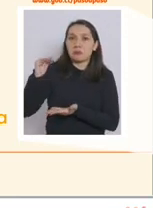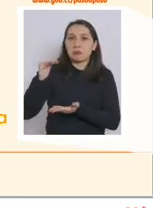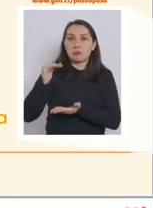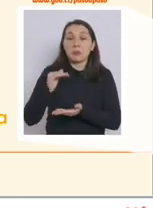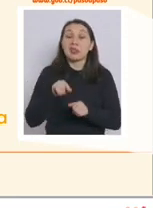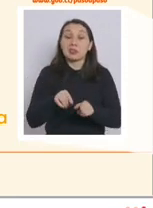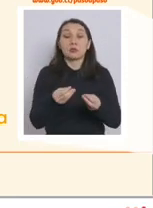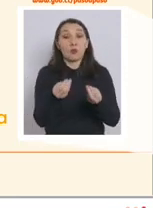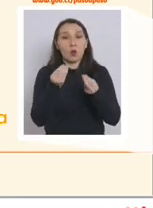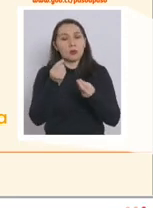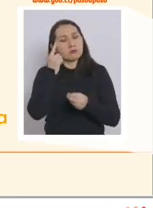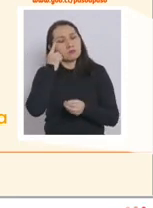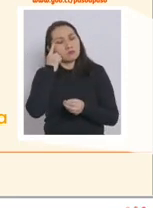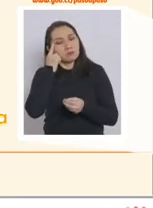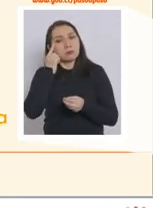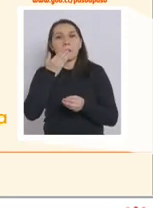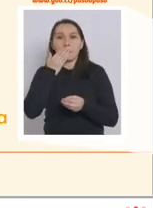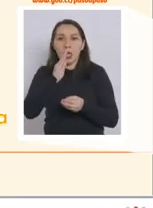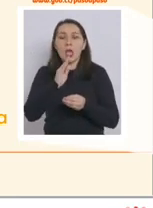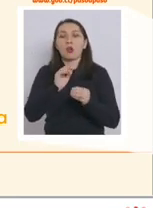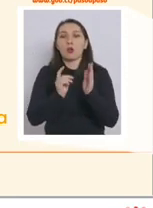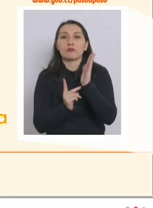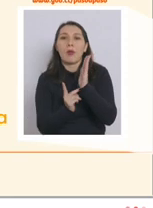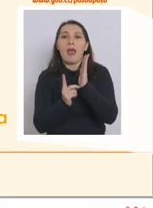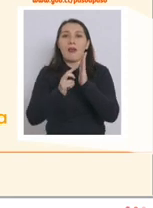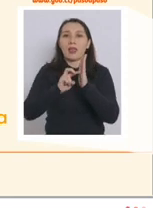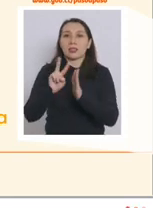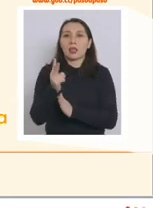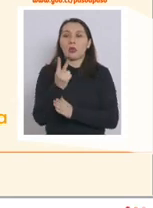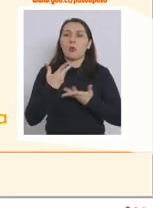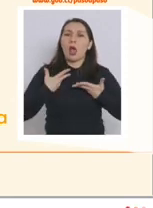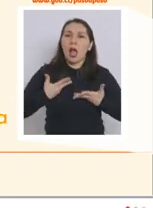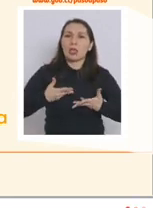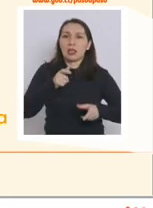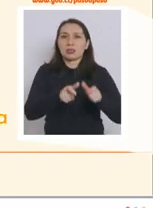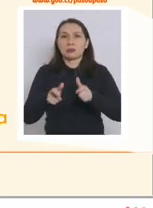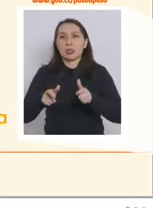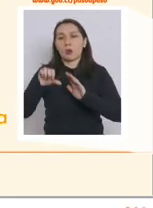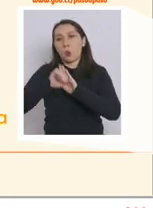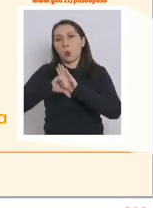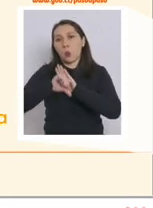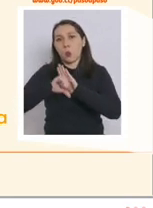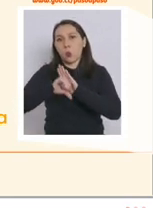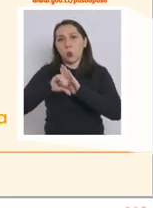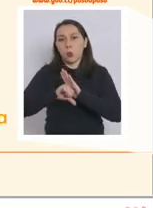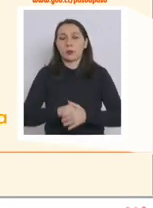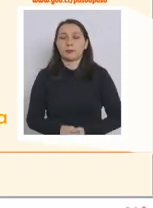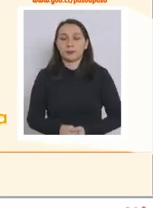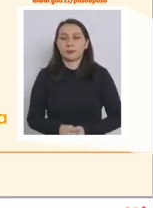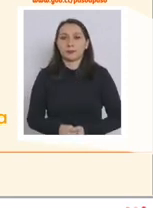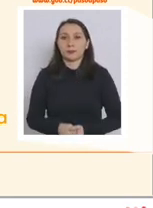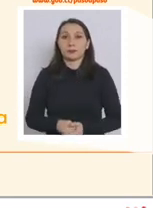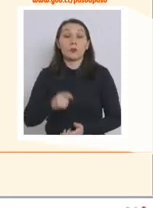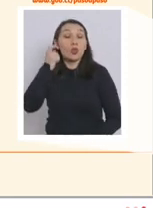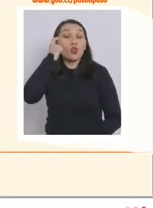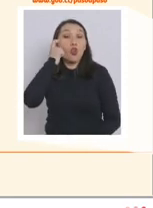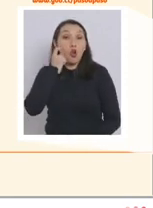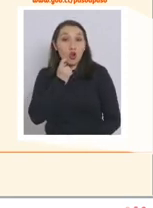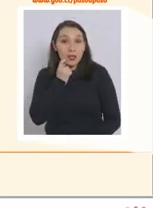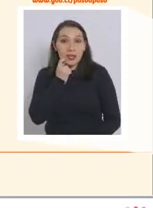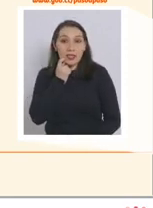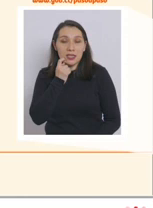y eso nos permitió justamente sacarlos debido a la fatiga pandémica. En la región de O'Higgins